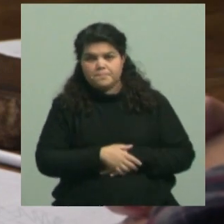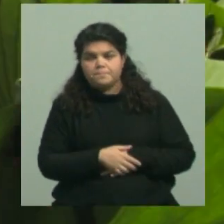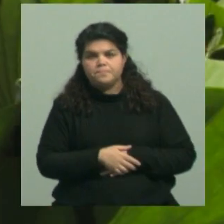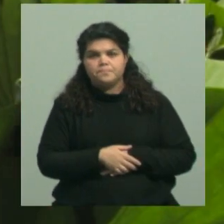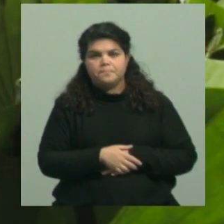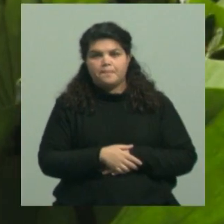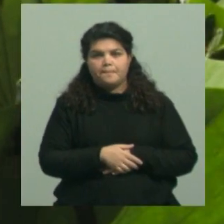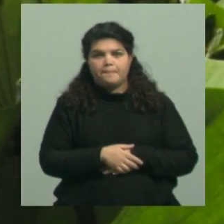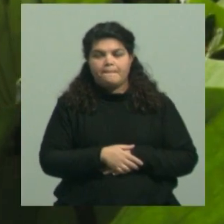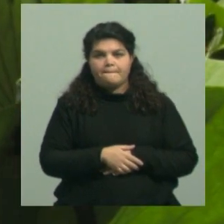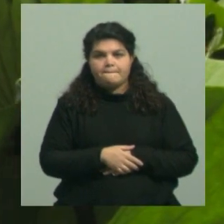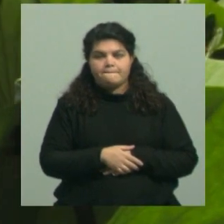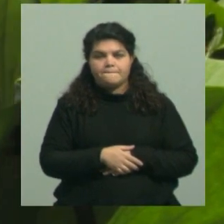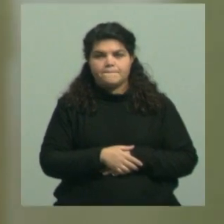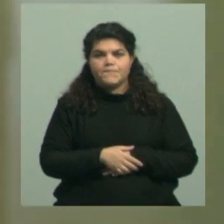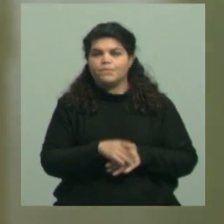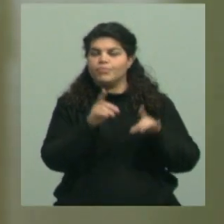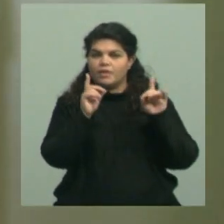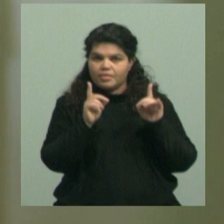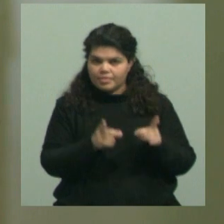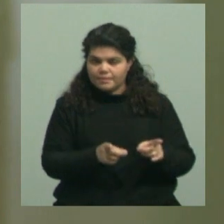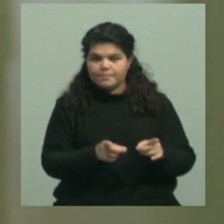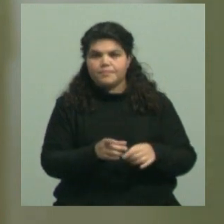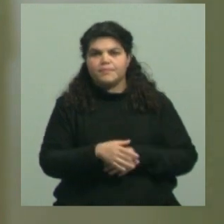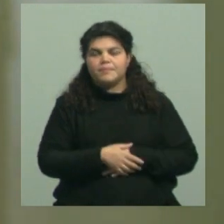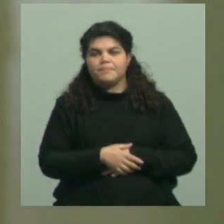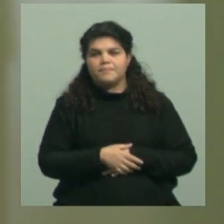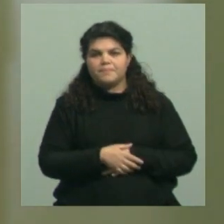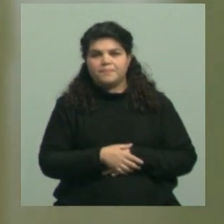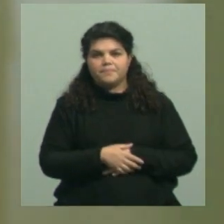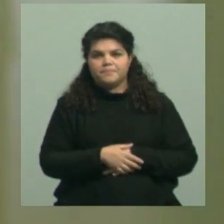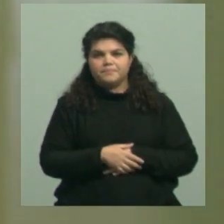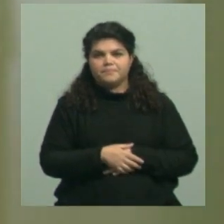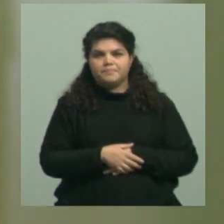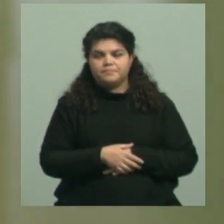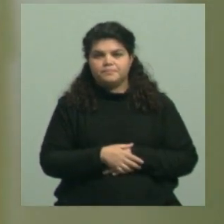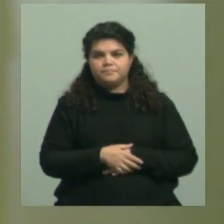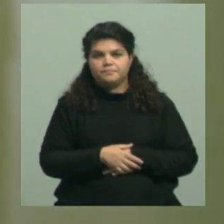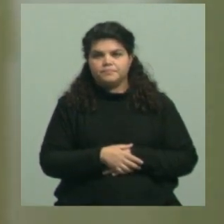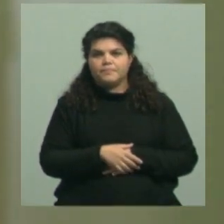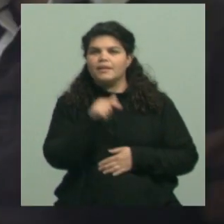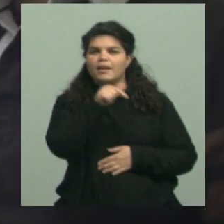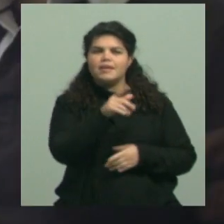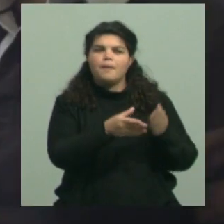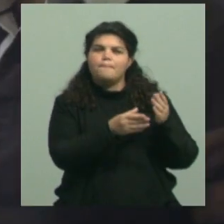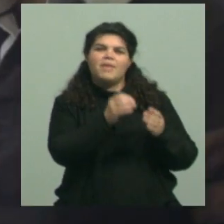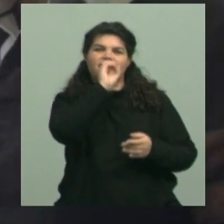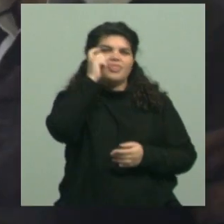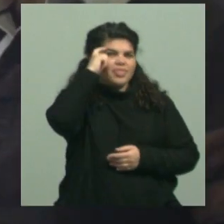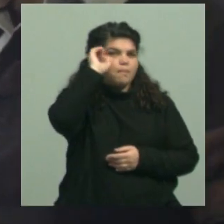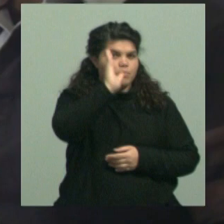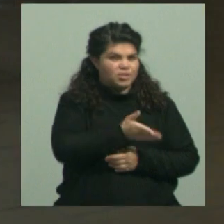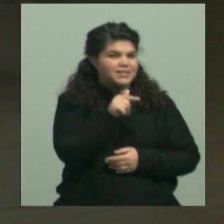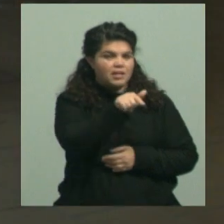actividades. Y además, de alguna manera, cubre también parte de un tema que para